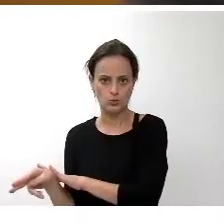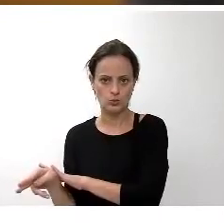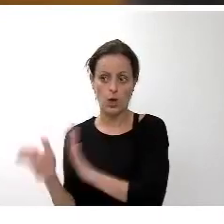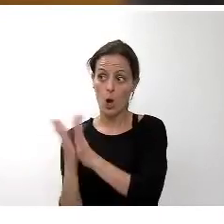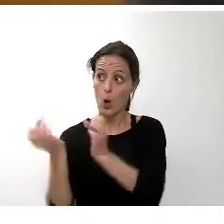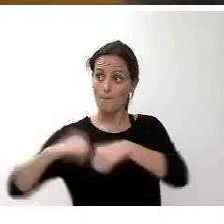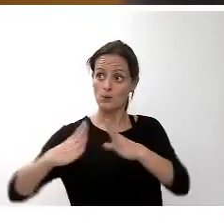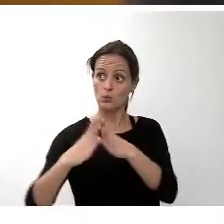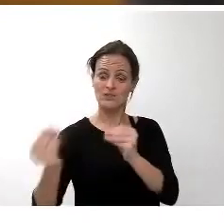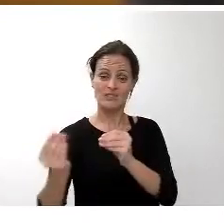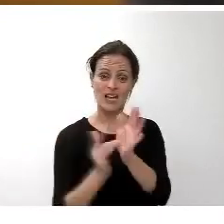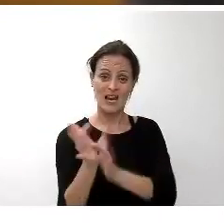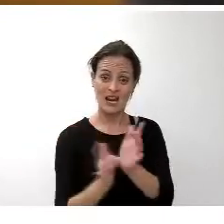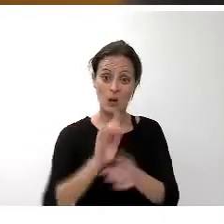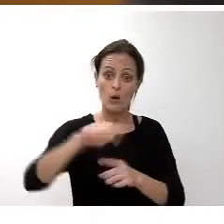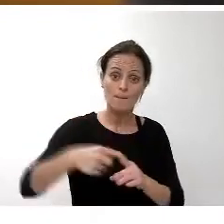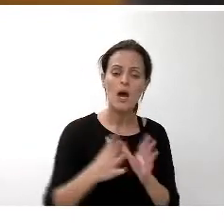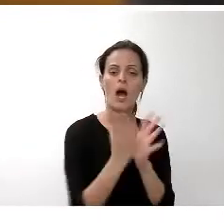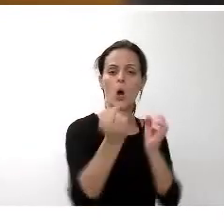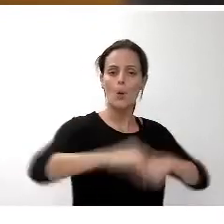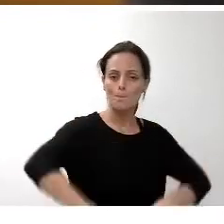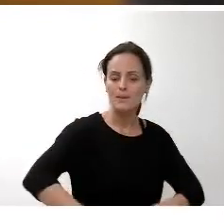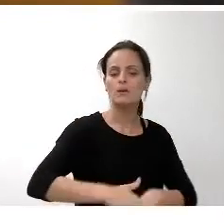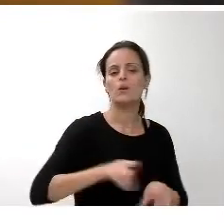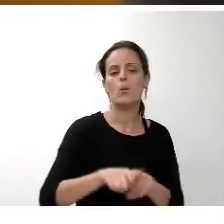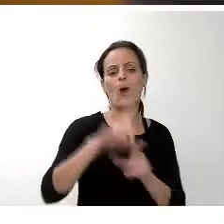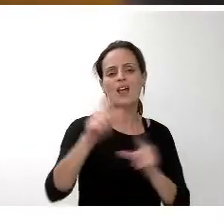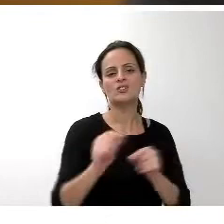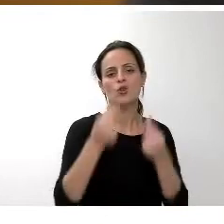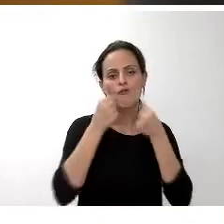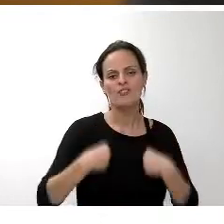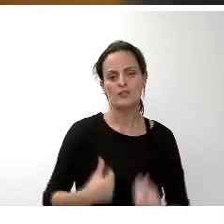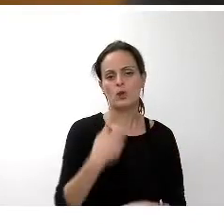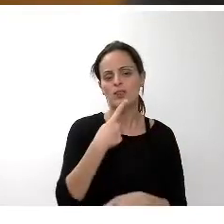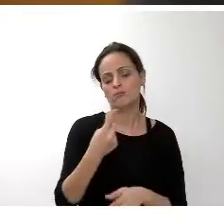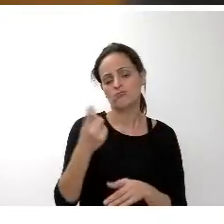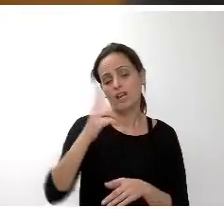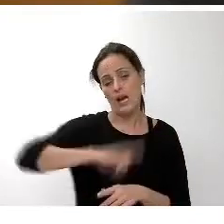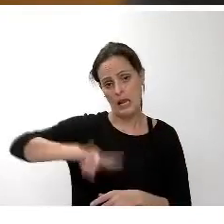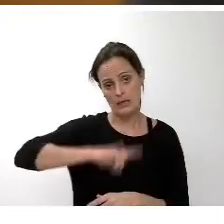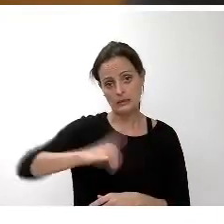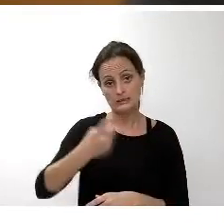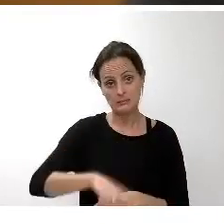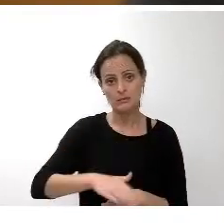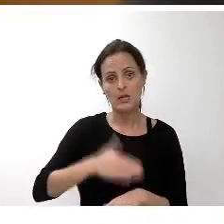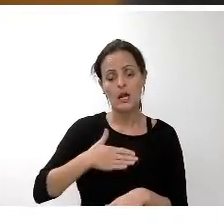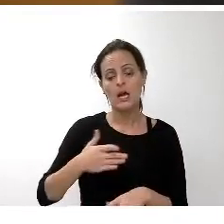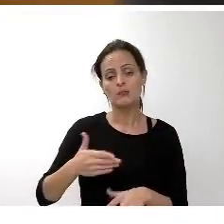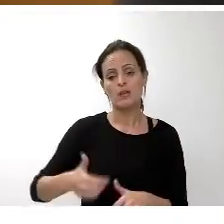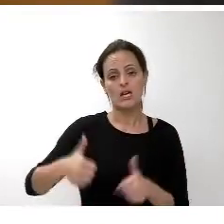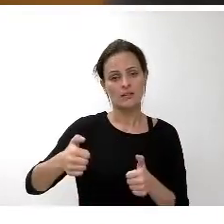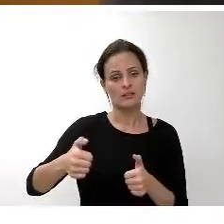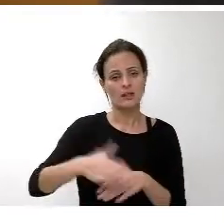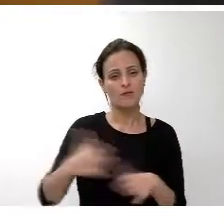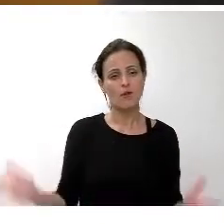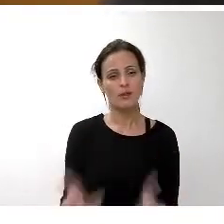de La Laguna como con el Instituto Astrofísico de Canarias o a su vez para el fomento de la cultura de la innovación un apartado